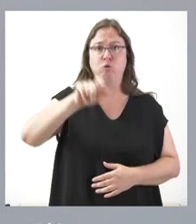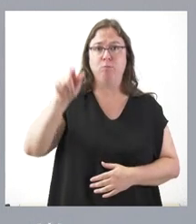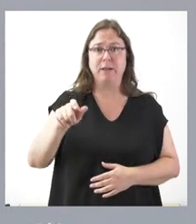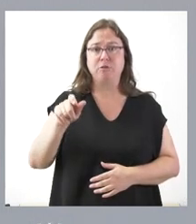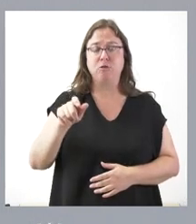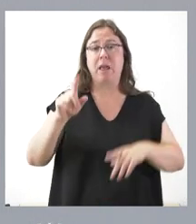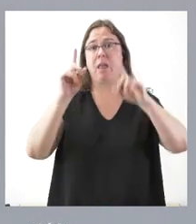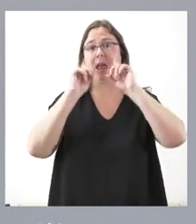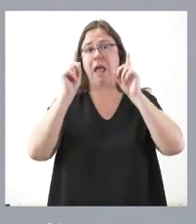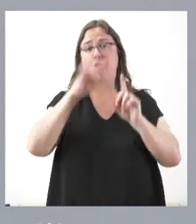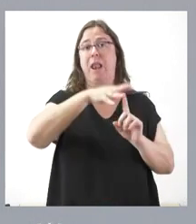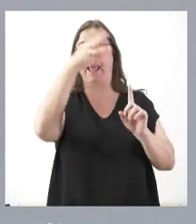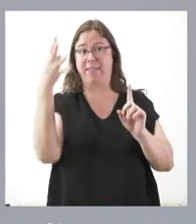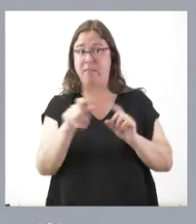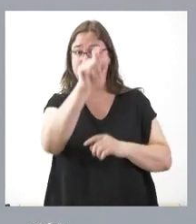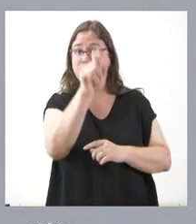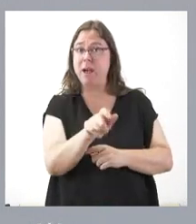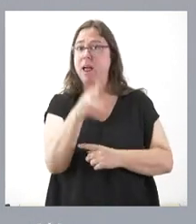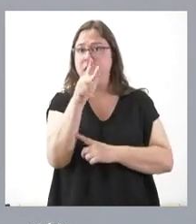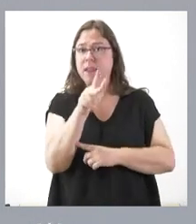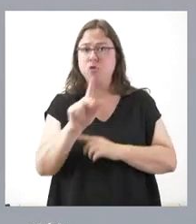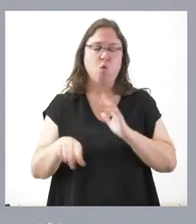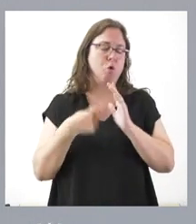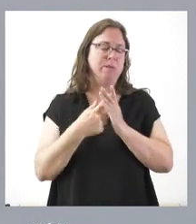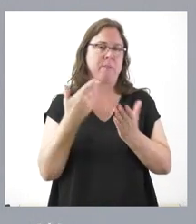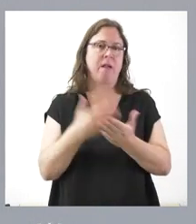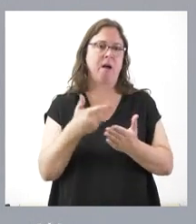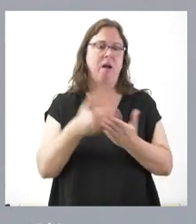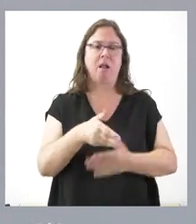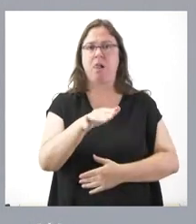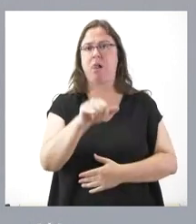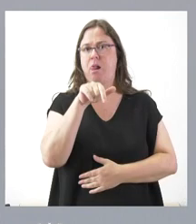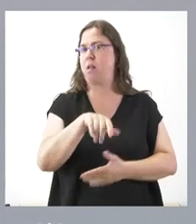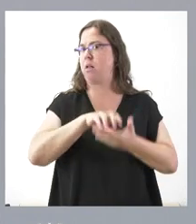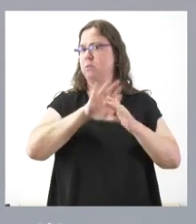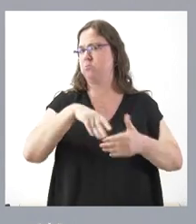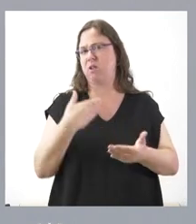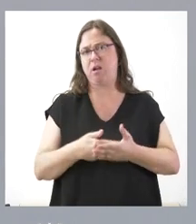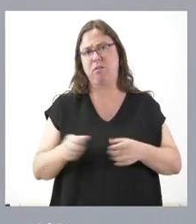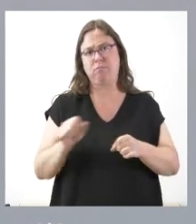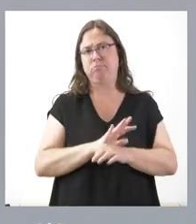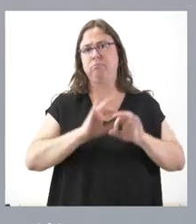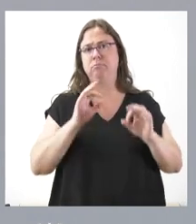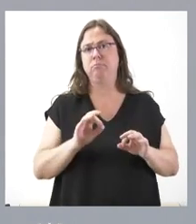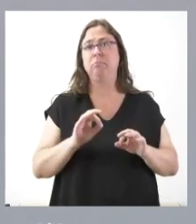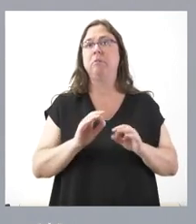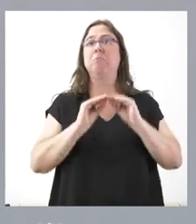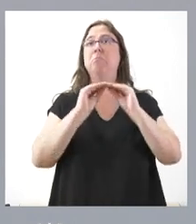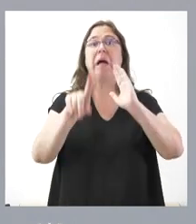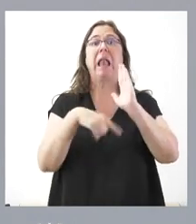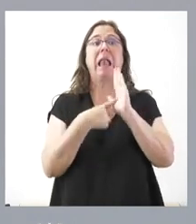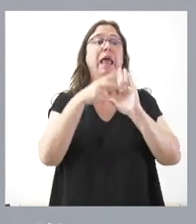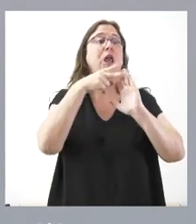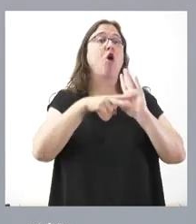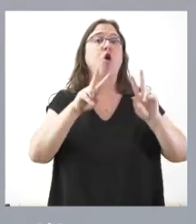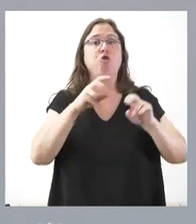este caso LGTBI, están totalmente garantizados en Castilla y León. No estábamos redactando una norma en